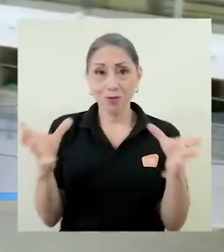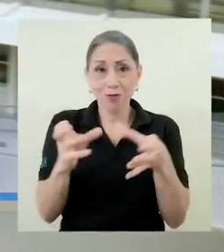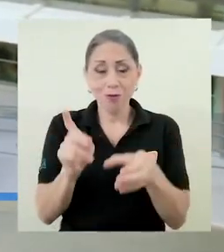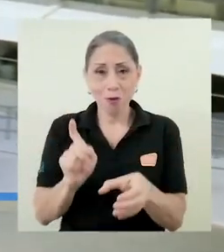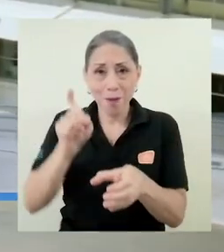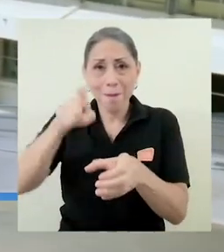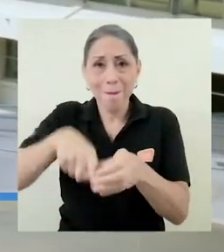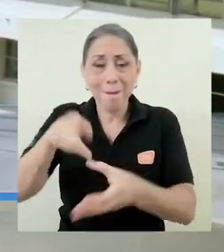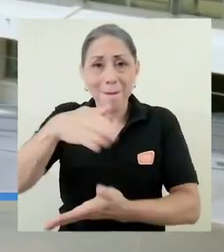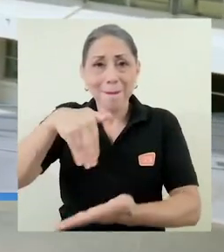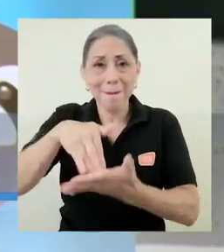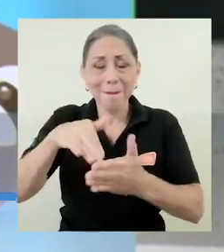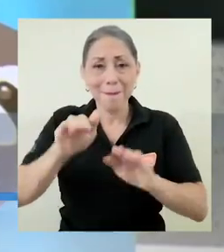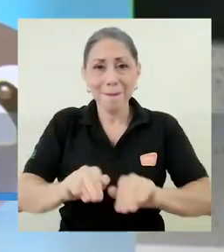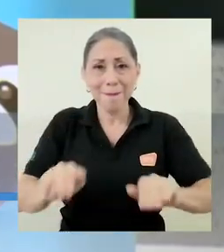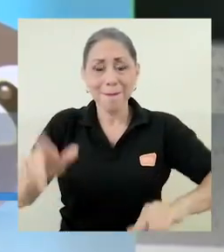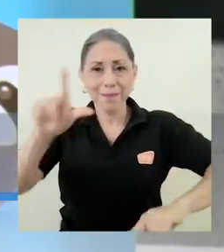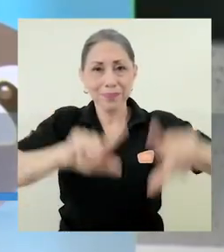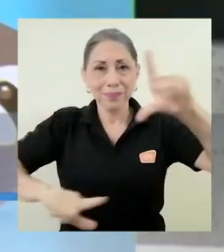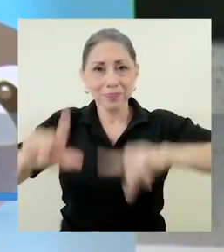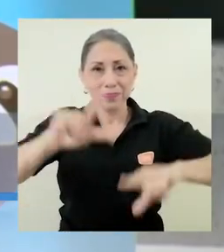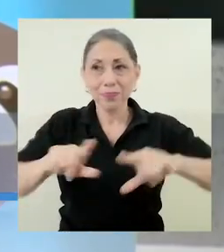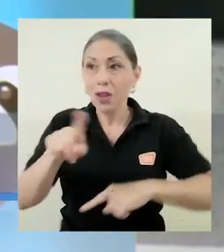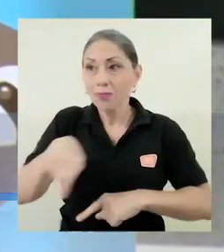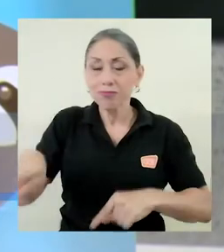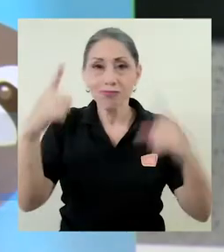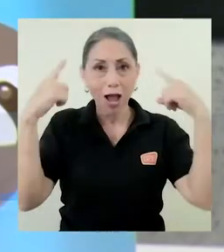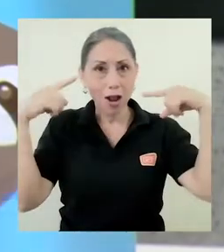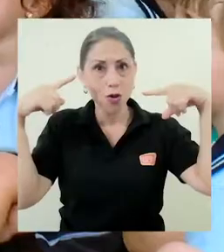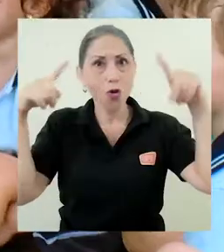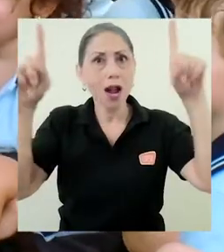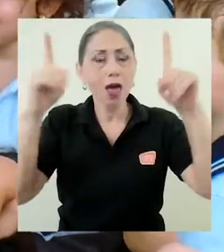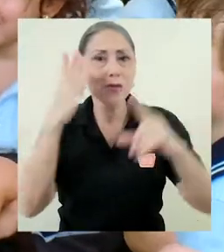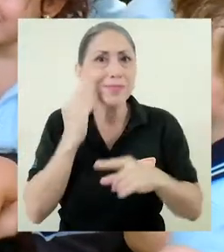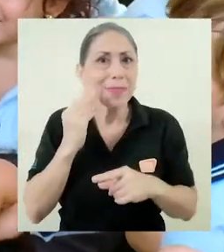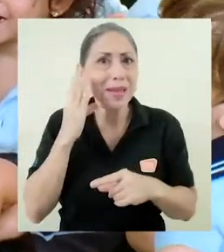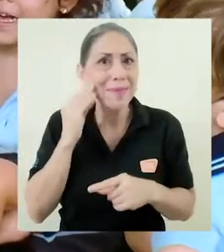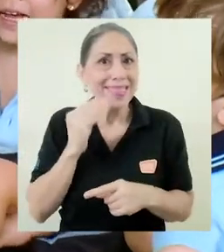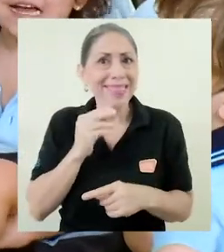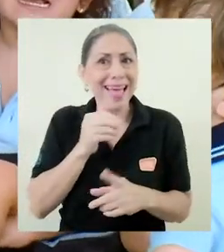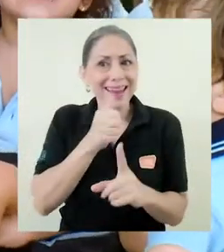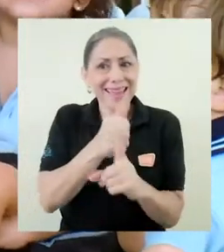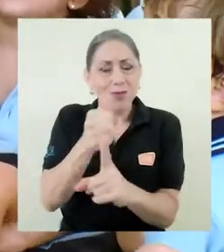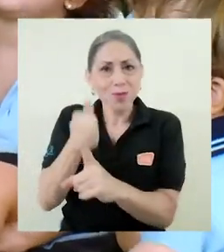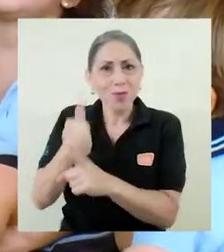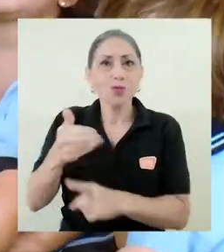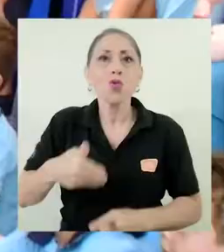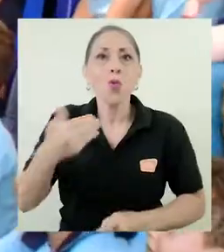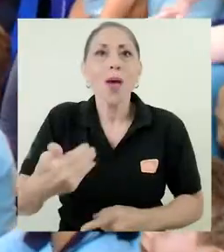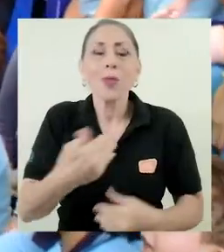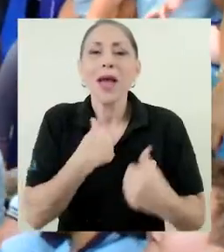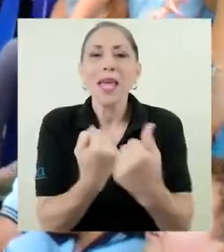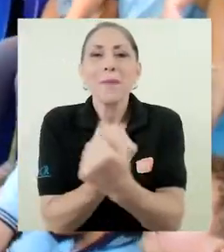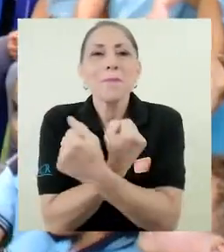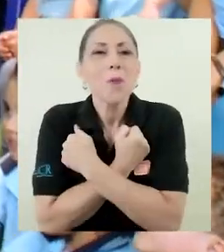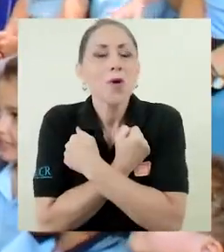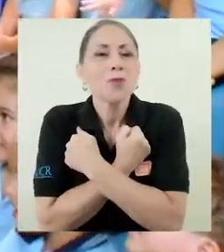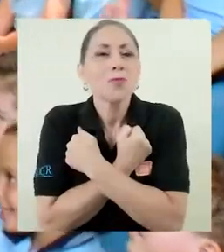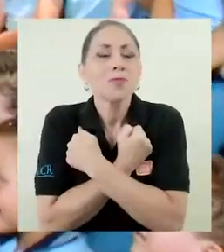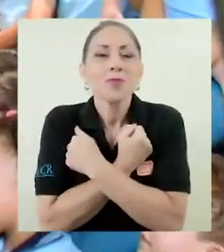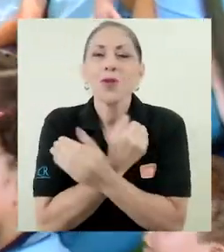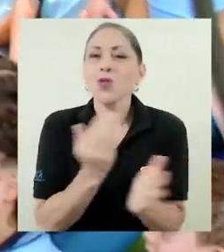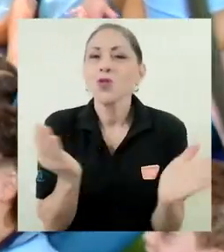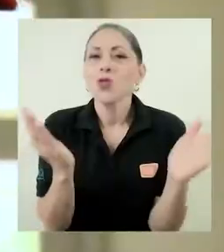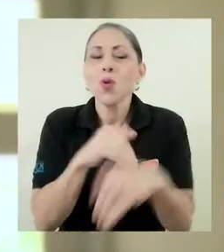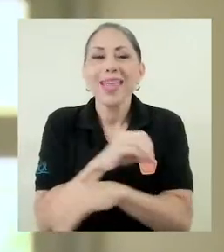del Centro Infantil Laboratorio y han logrado experimentar en carne propia que cuando hay amor de por medio, no hay pandemia que